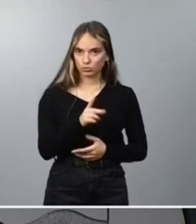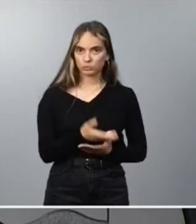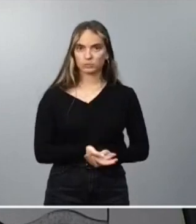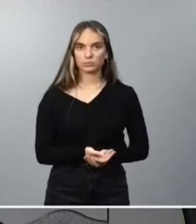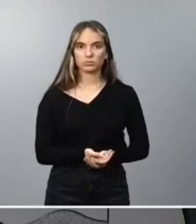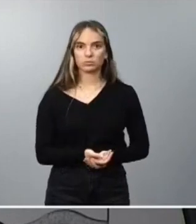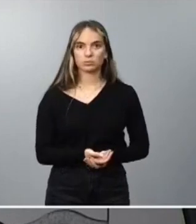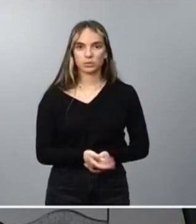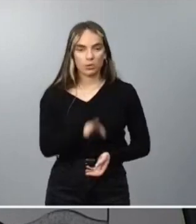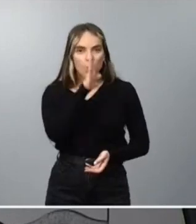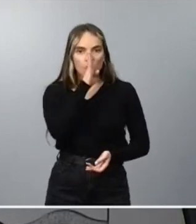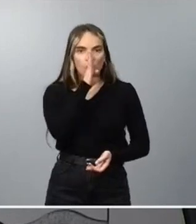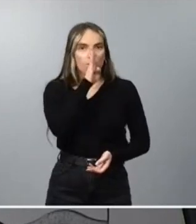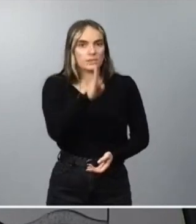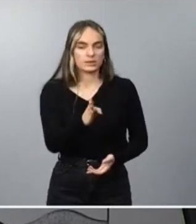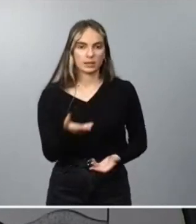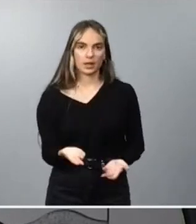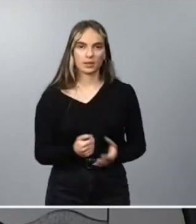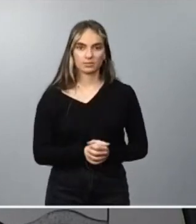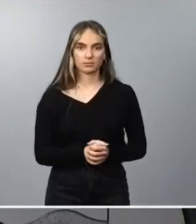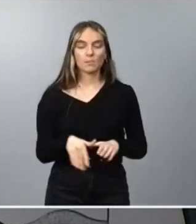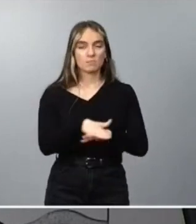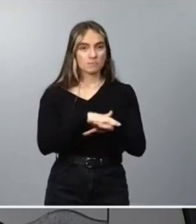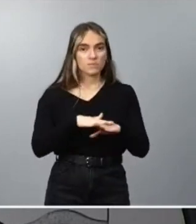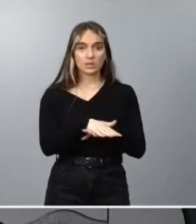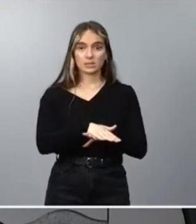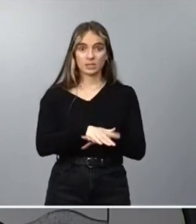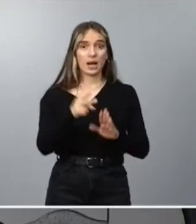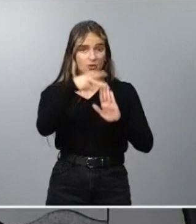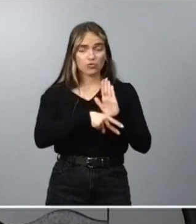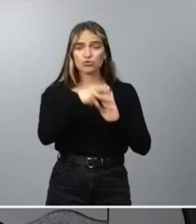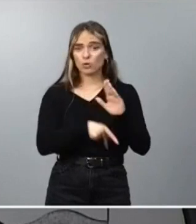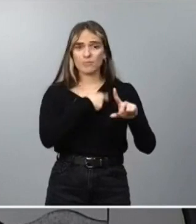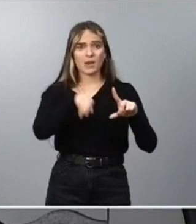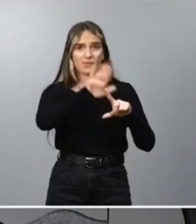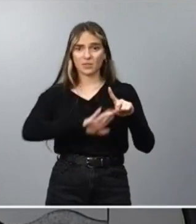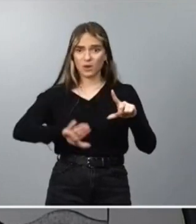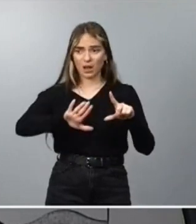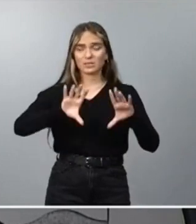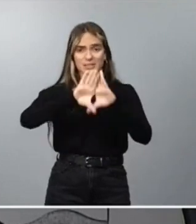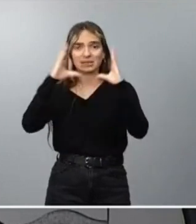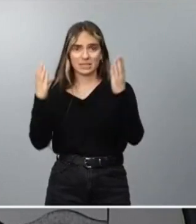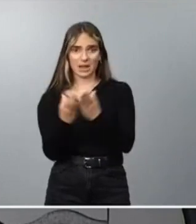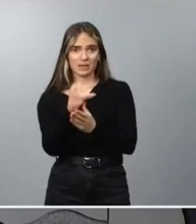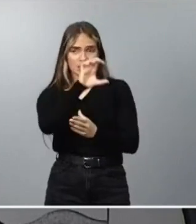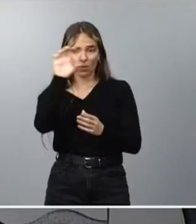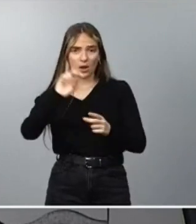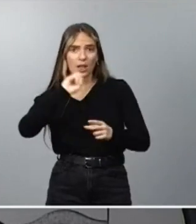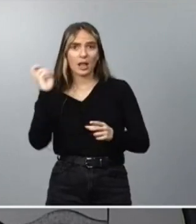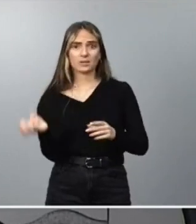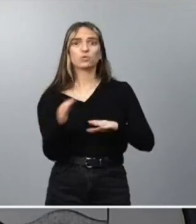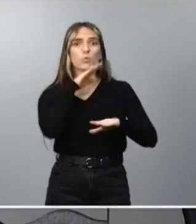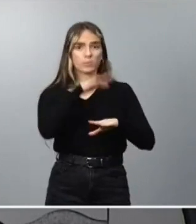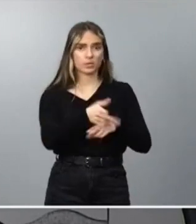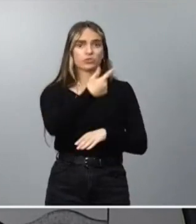franqueza, sobre el cumplimiento, sobre la base del cumplimiento y el respeto de las normas nacionales e internacionales, ponernos a trabajar porque todavía